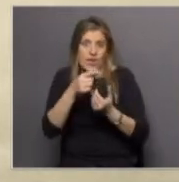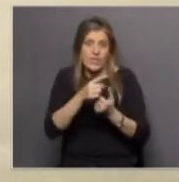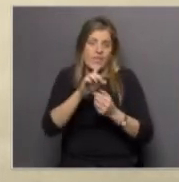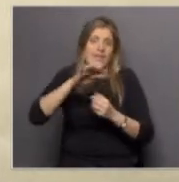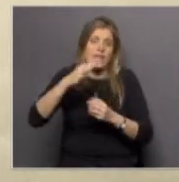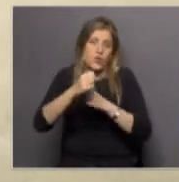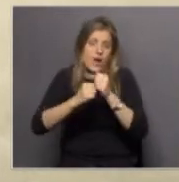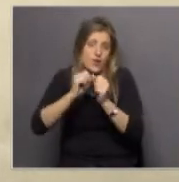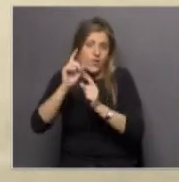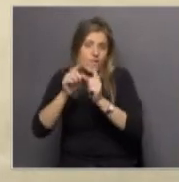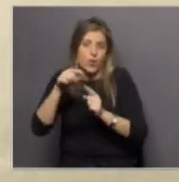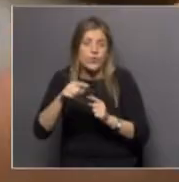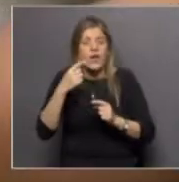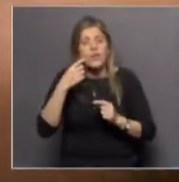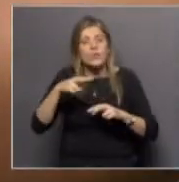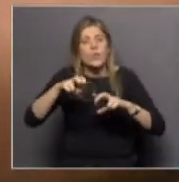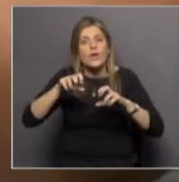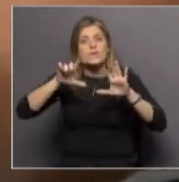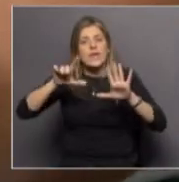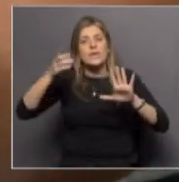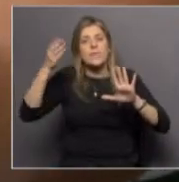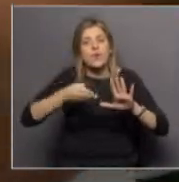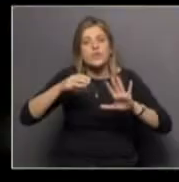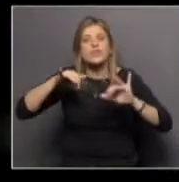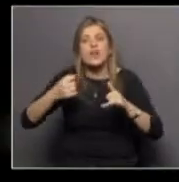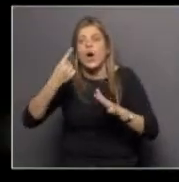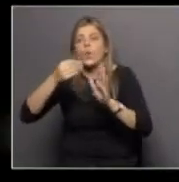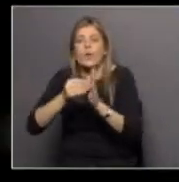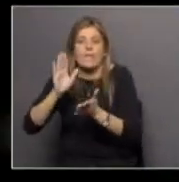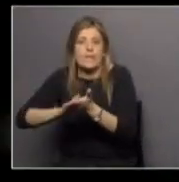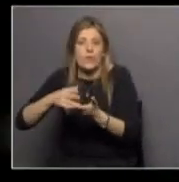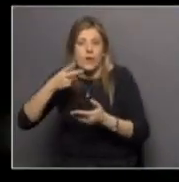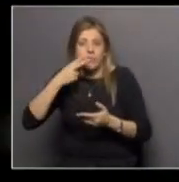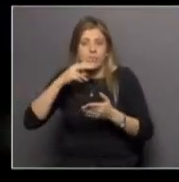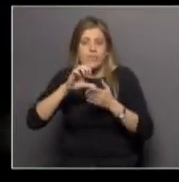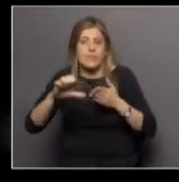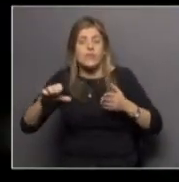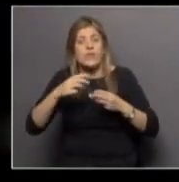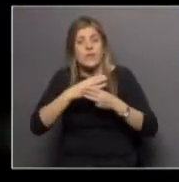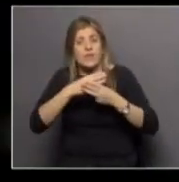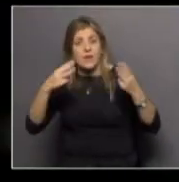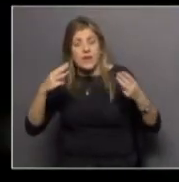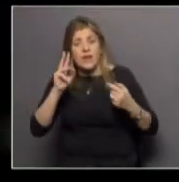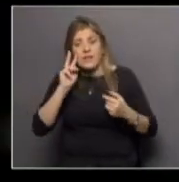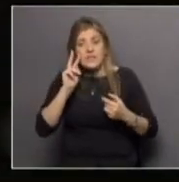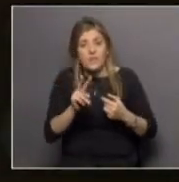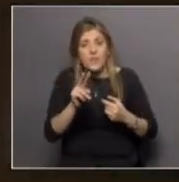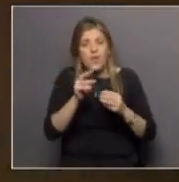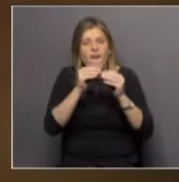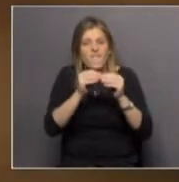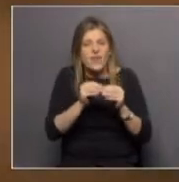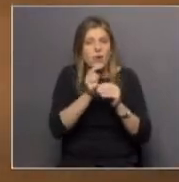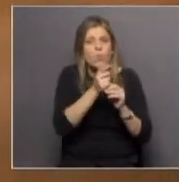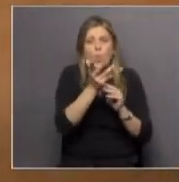facultad que había un 7% que lo había utilizado alguna vez entonces en términos relativos si nos guiamos por esos números